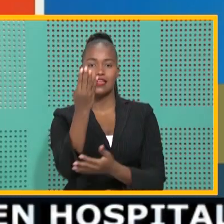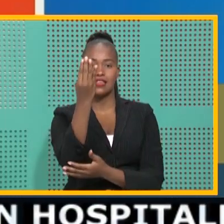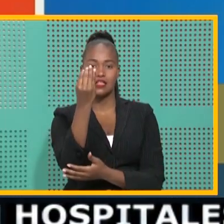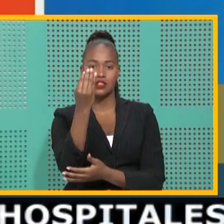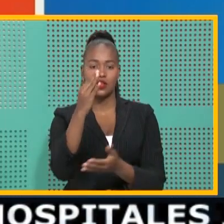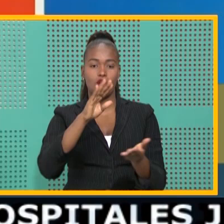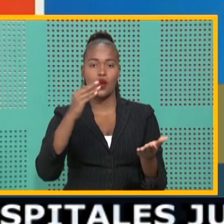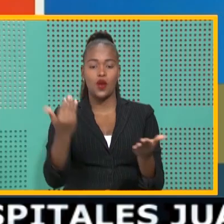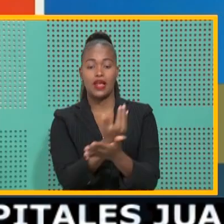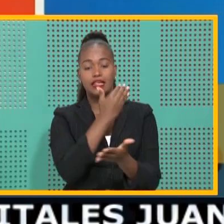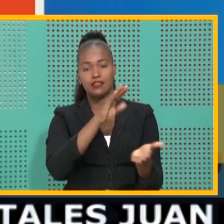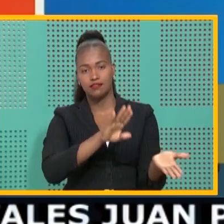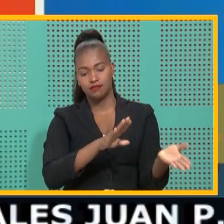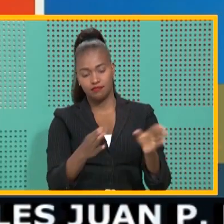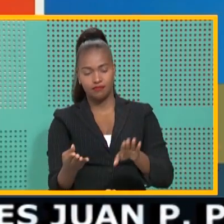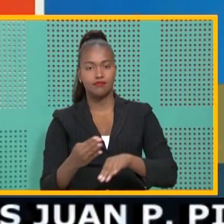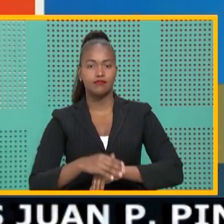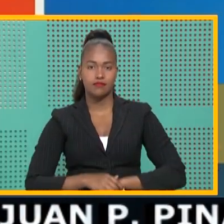nuevos fallecimientos.